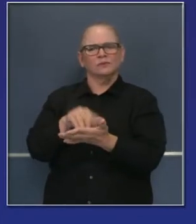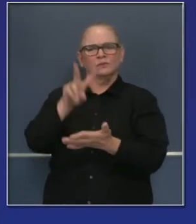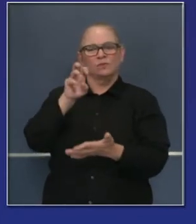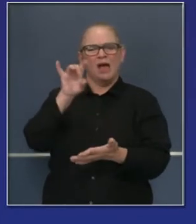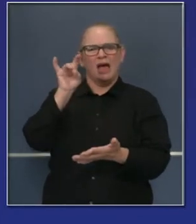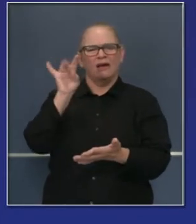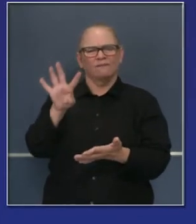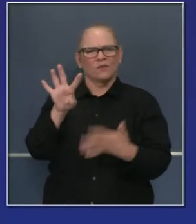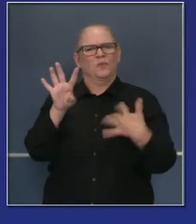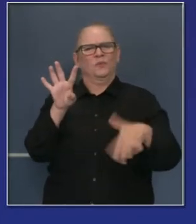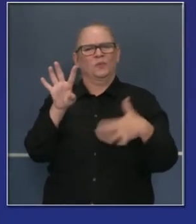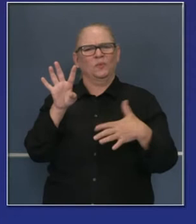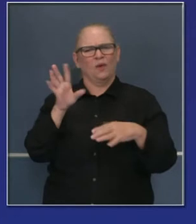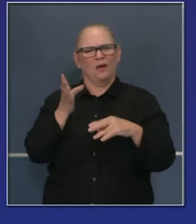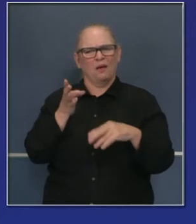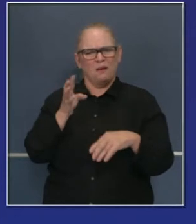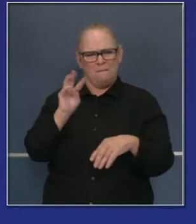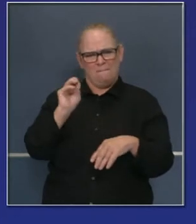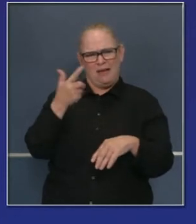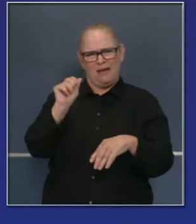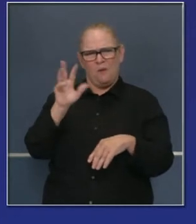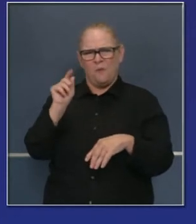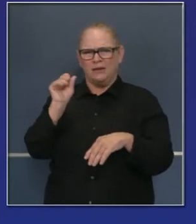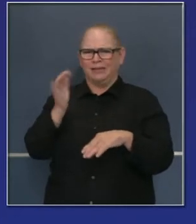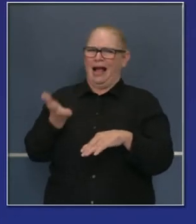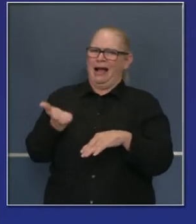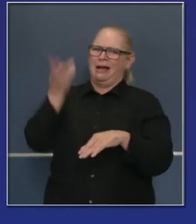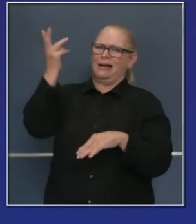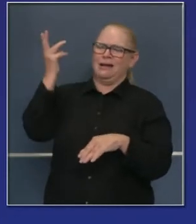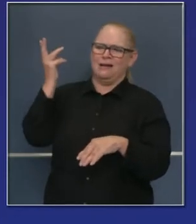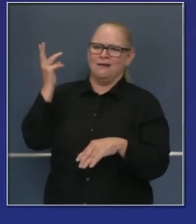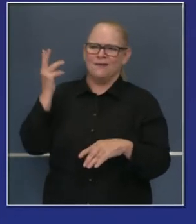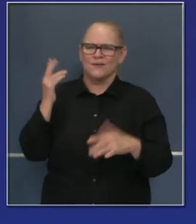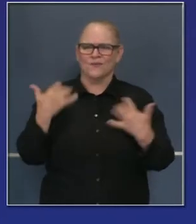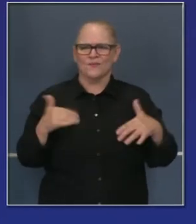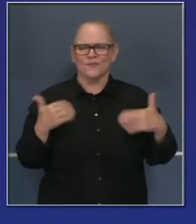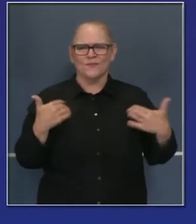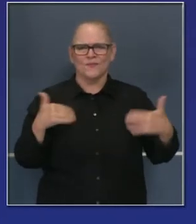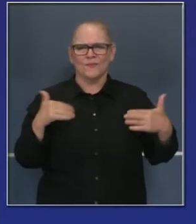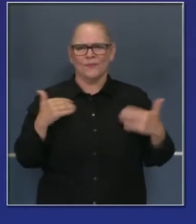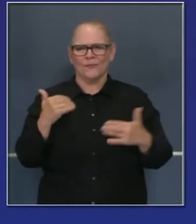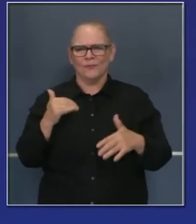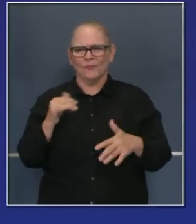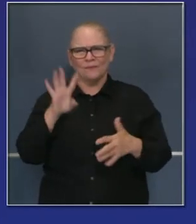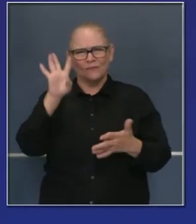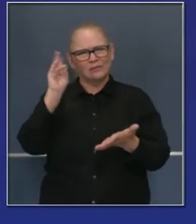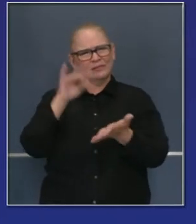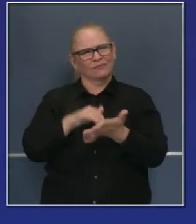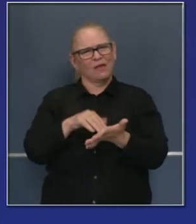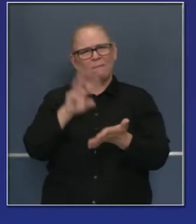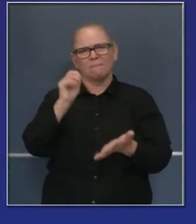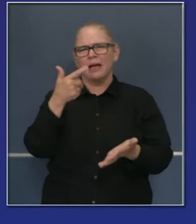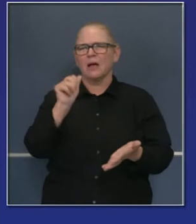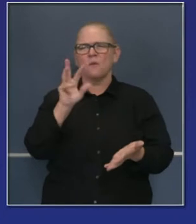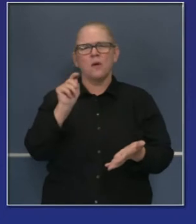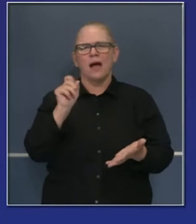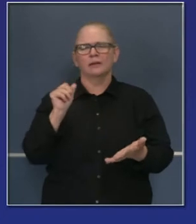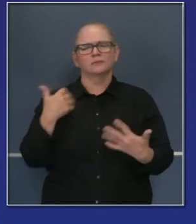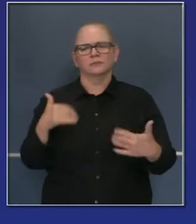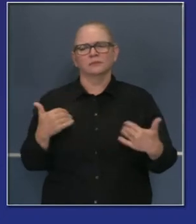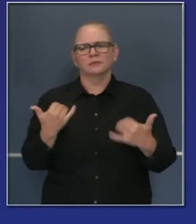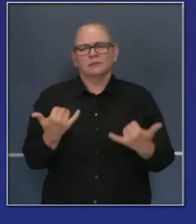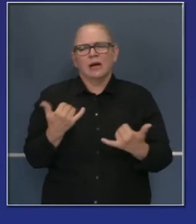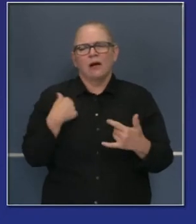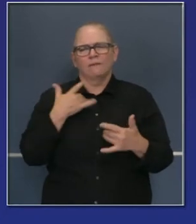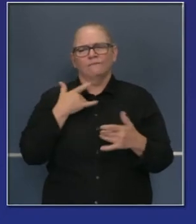estamos cerca de 47,000 megavatios de energía. O sea, que más de 47,000 es,